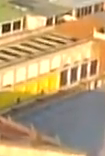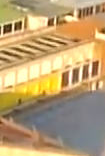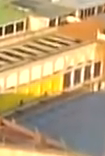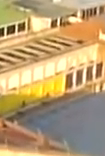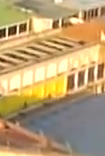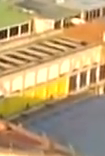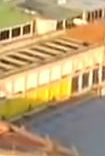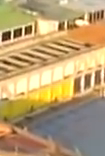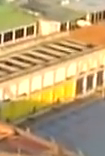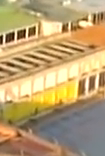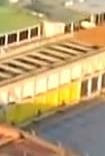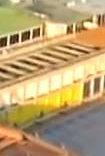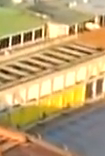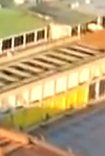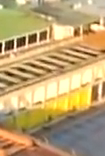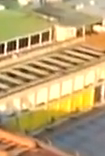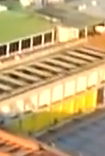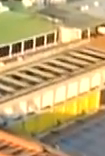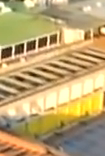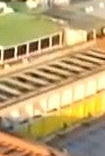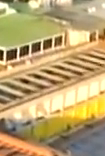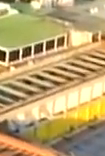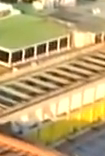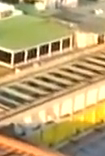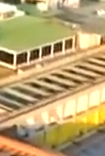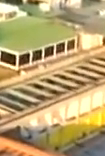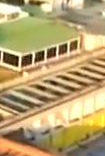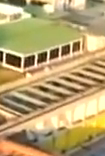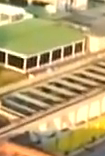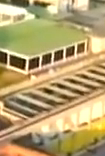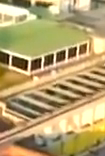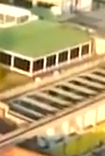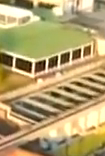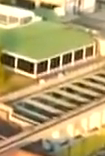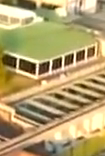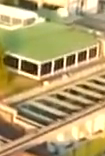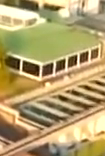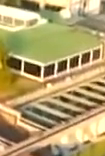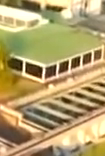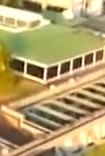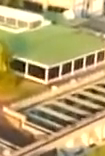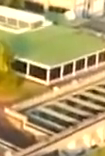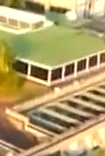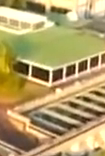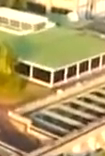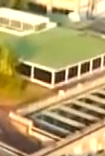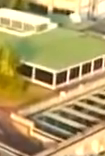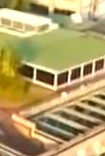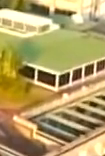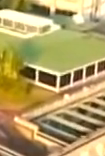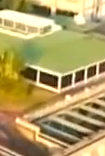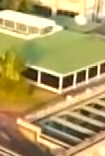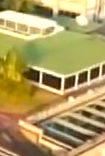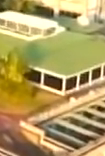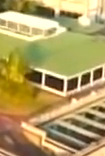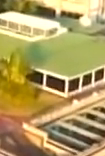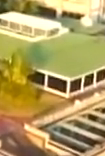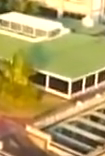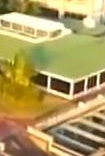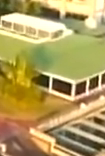Venezuela, Nicolás Maduro Moros, sostendrá un fructífero encuentro con integrantes de las delegaciones acompañantes